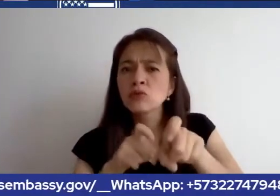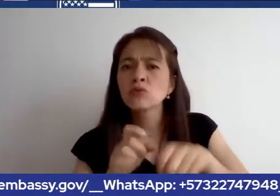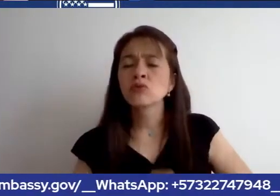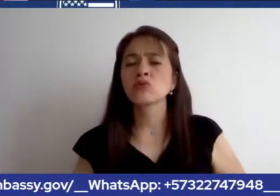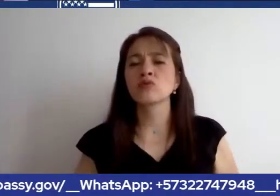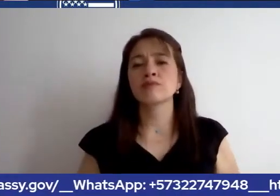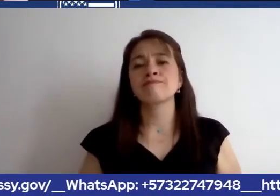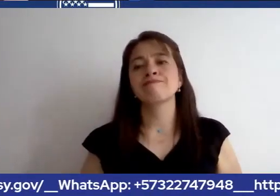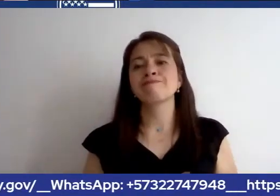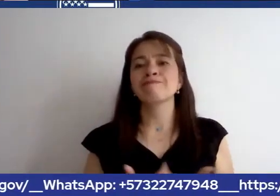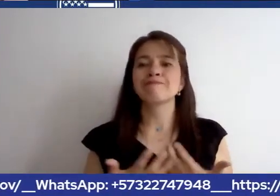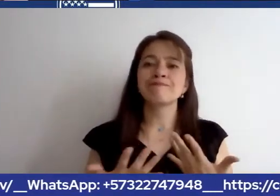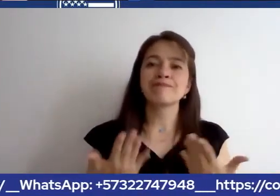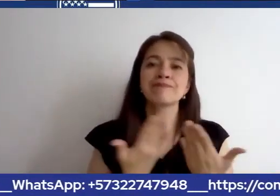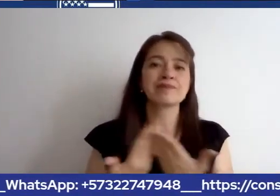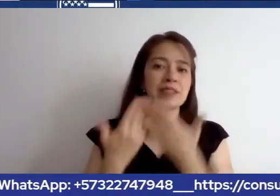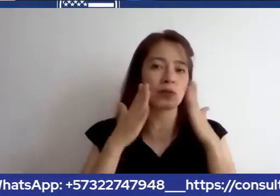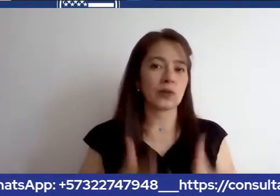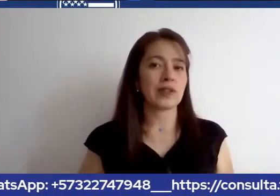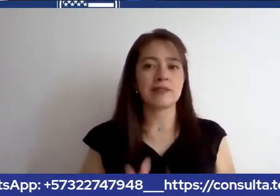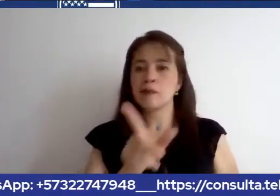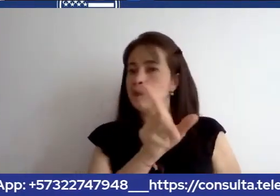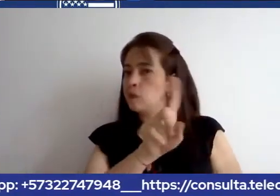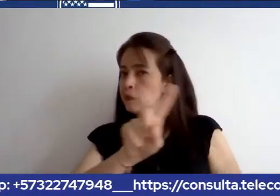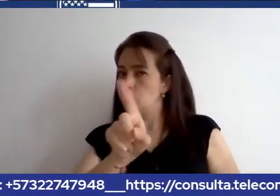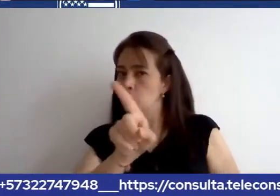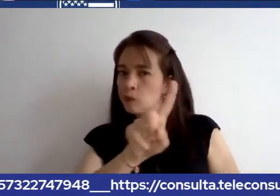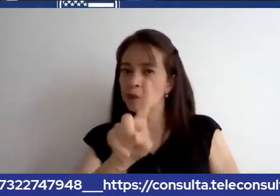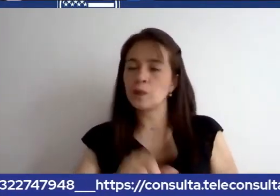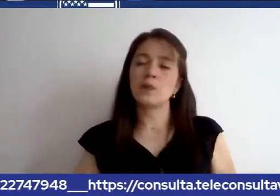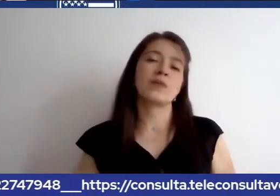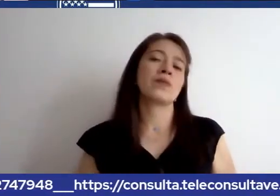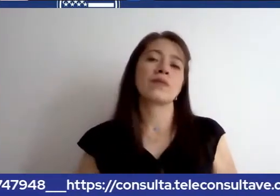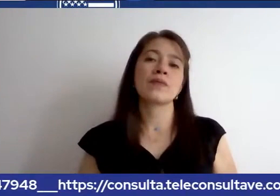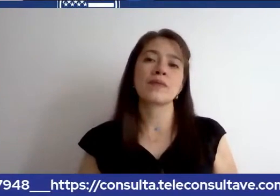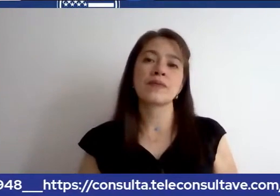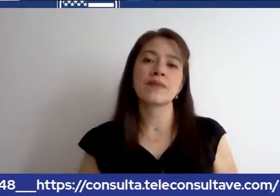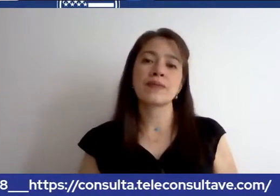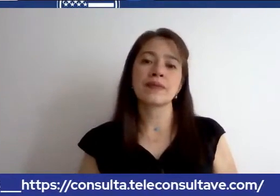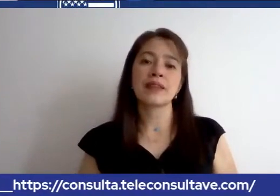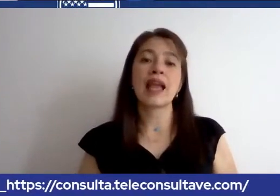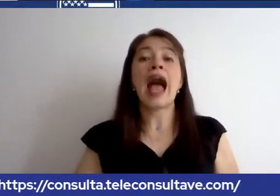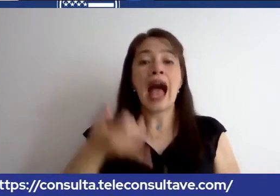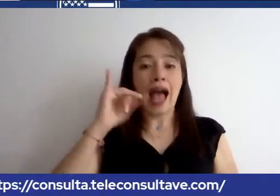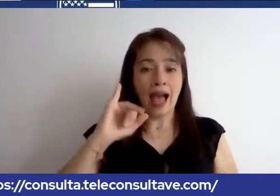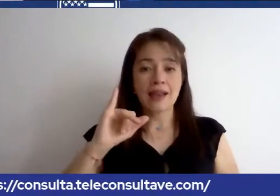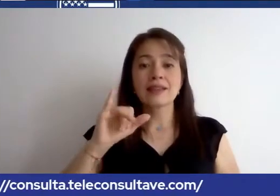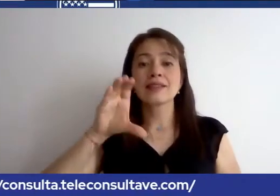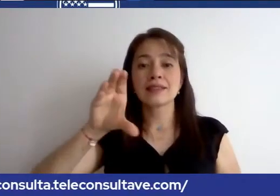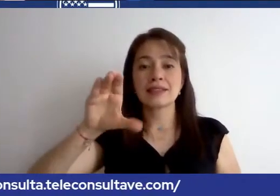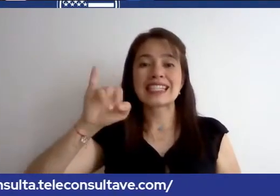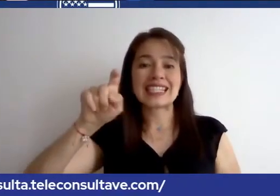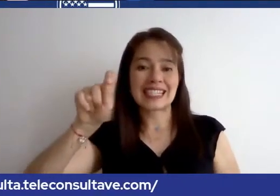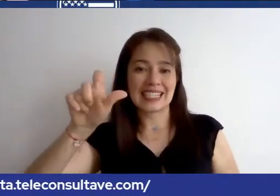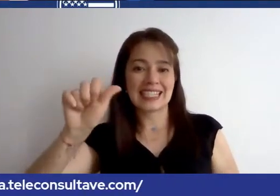pues estudiante no es tenemos citas y